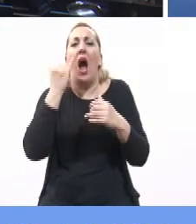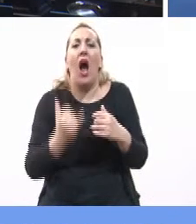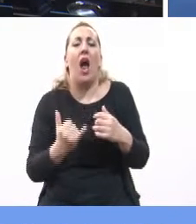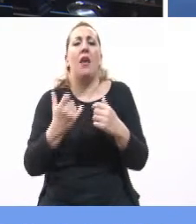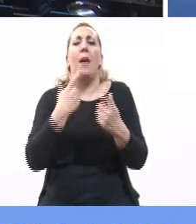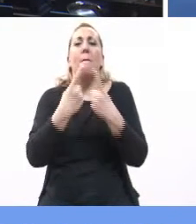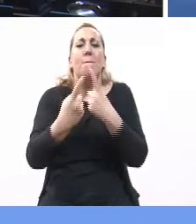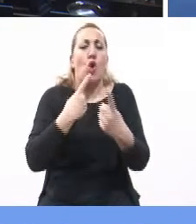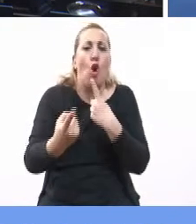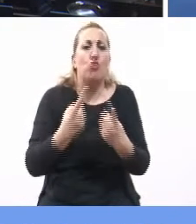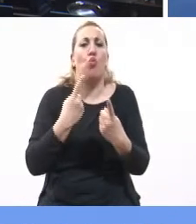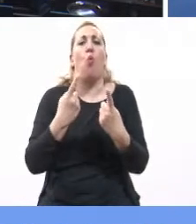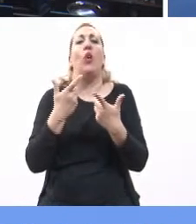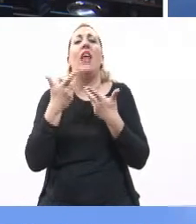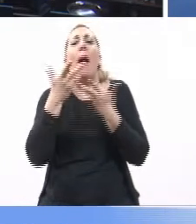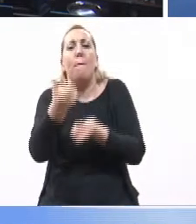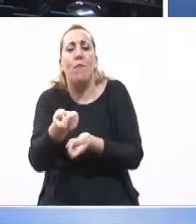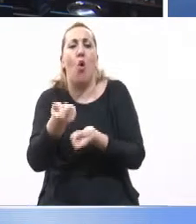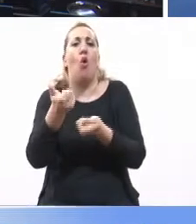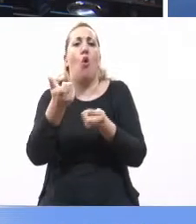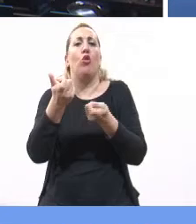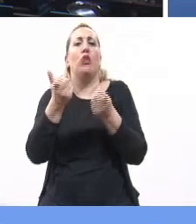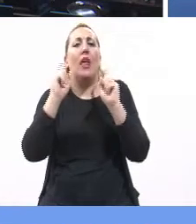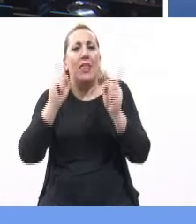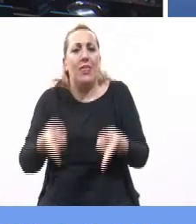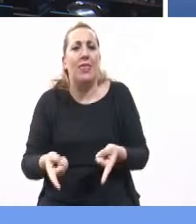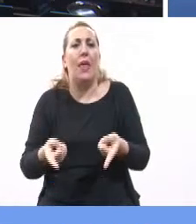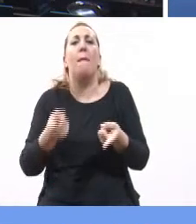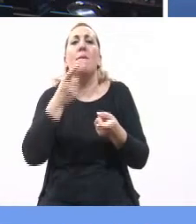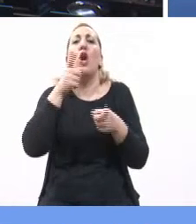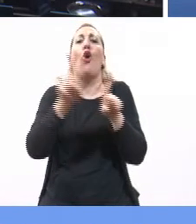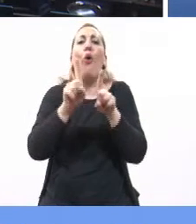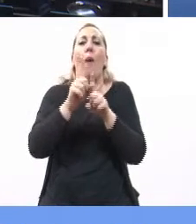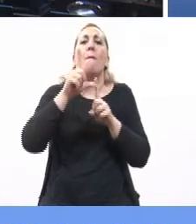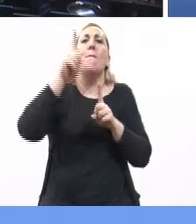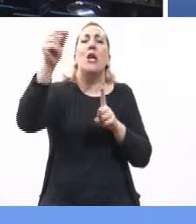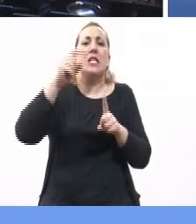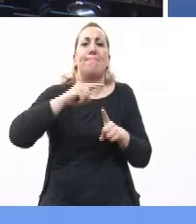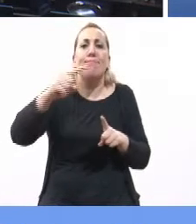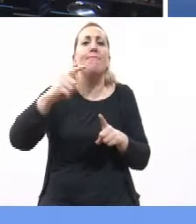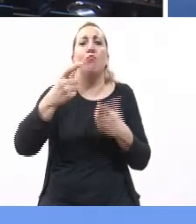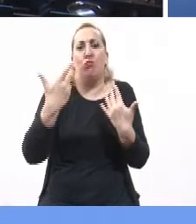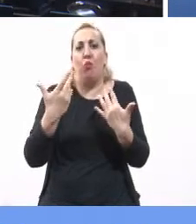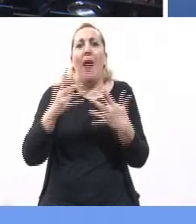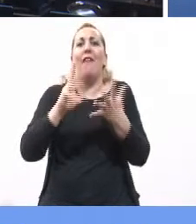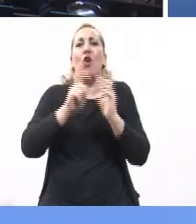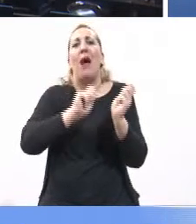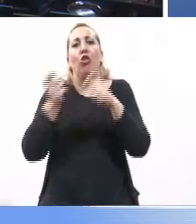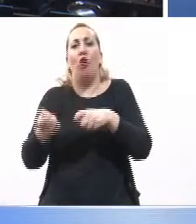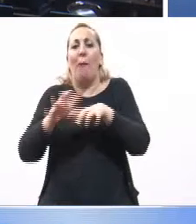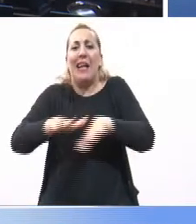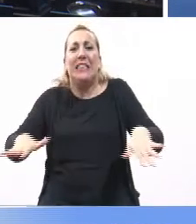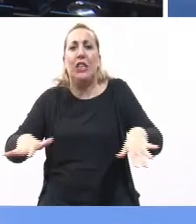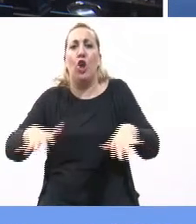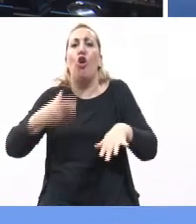Interconsultas, aportes, mucos, achicamiento también de las distancias, ¿no? El no tener que trasladar a nuestros niños